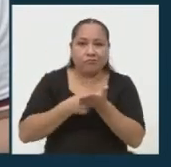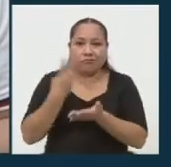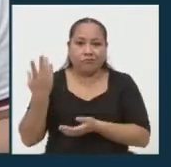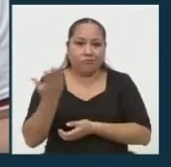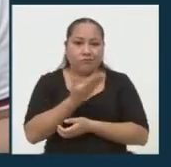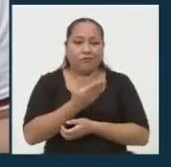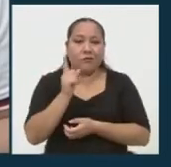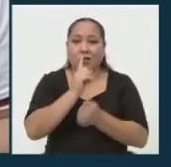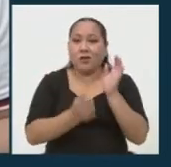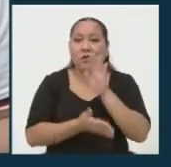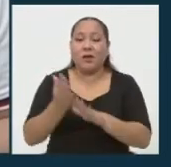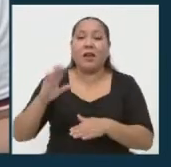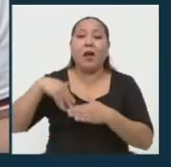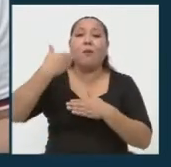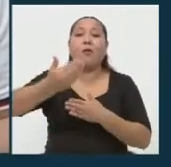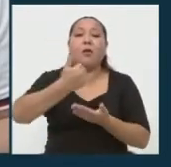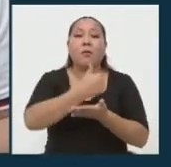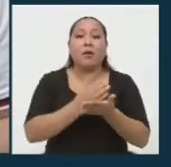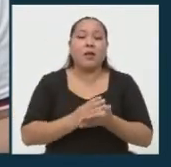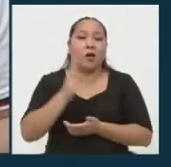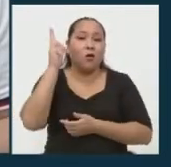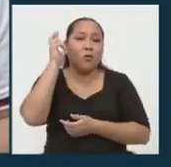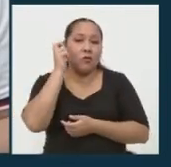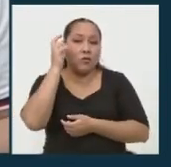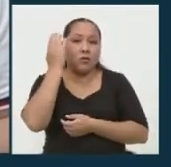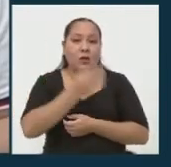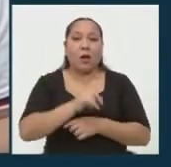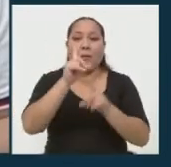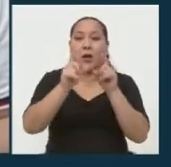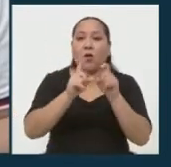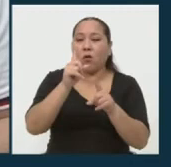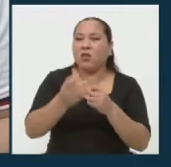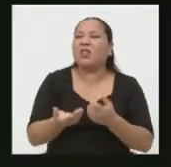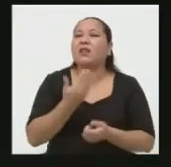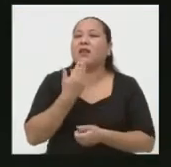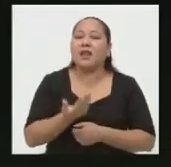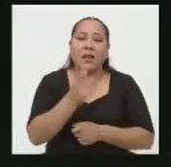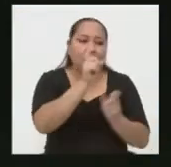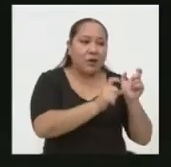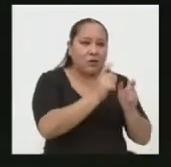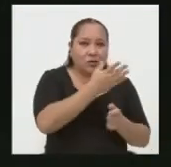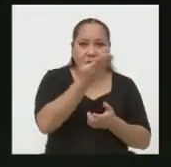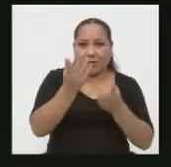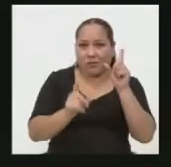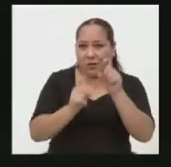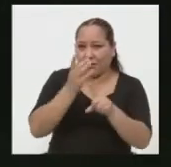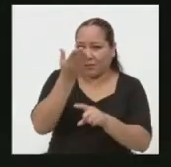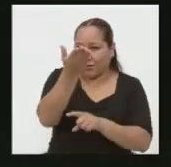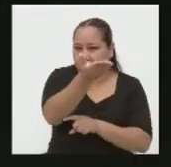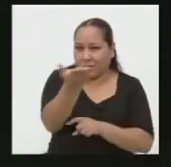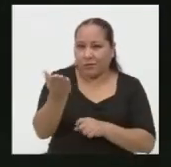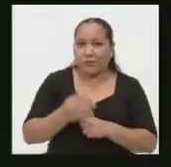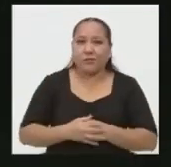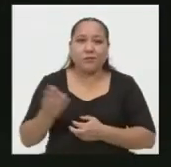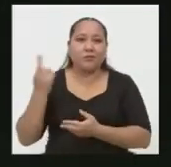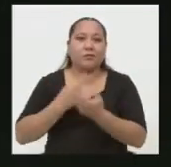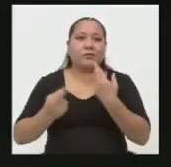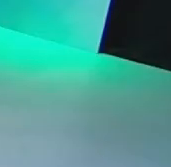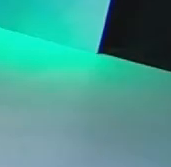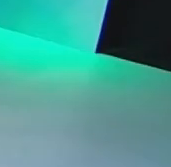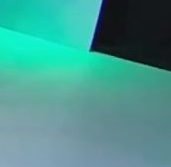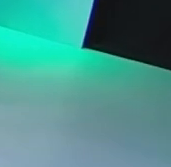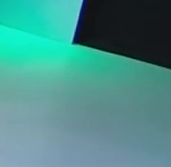candidatos. No se vayan porque en el siguiente bloque escucharemos las preguntas que los ciudadanos quieren hacerles a los candidatos. Volvemos.